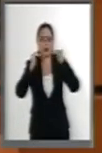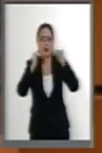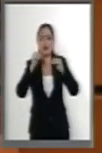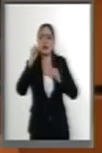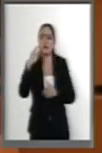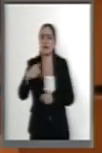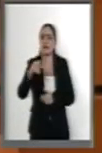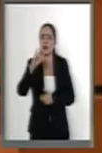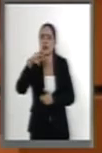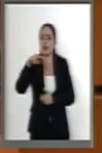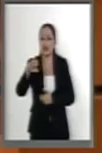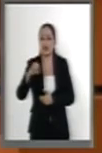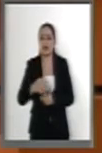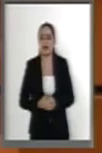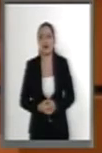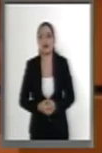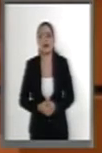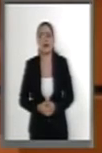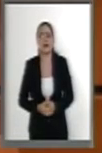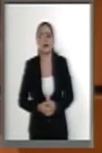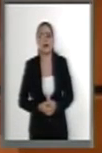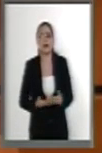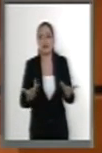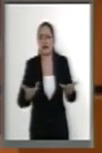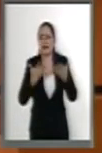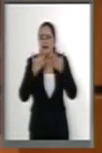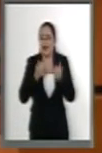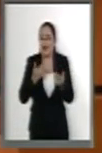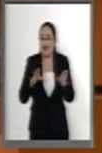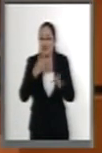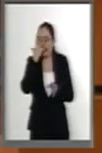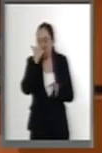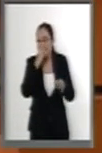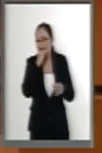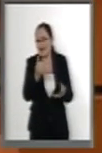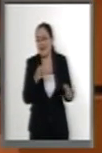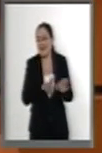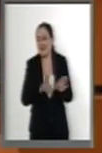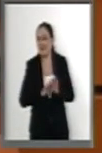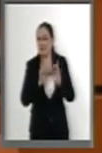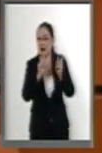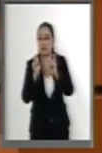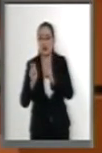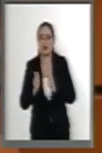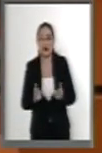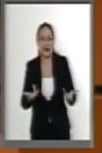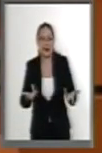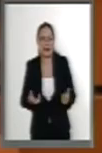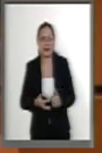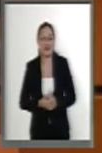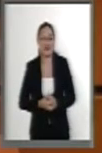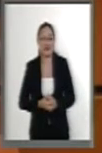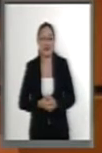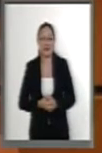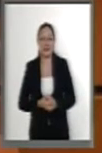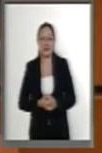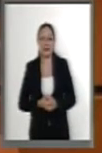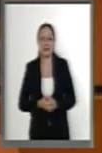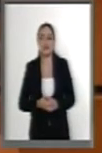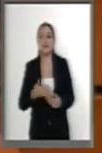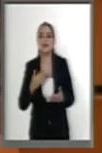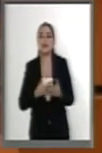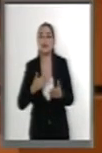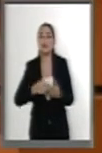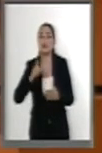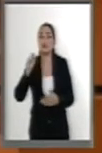sin ningún pudor. El caso es que el